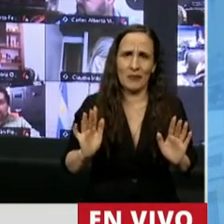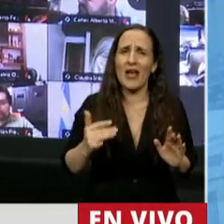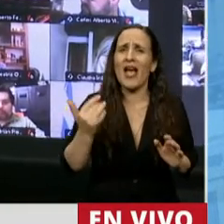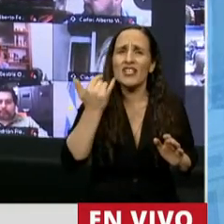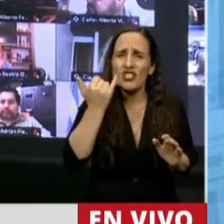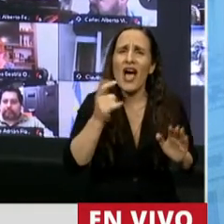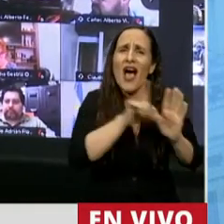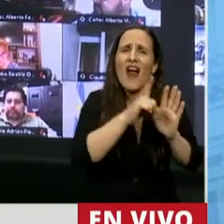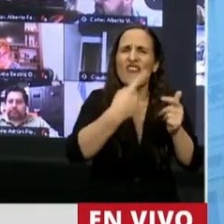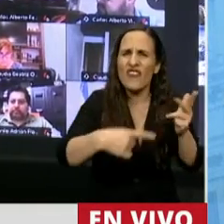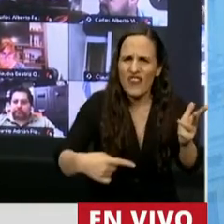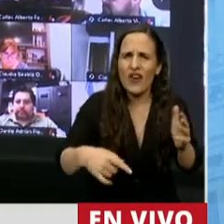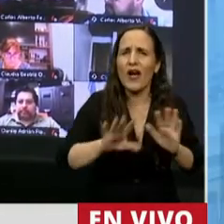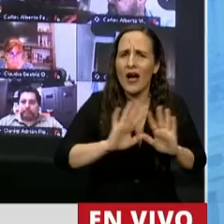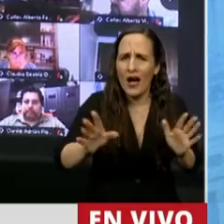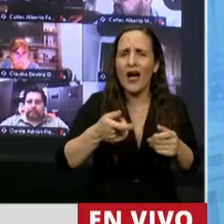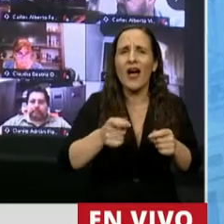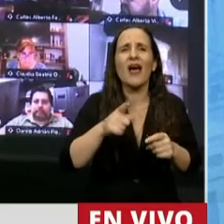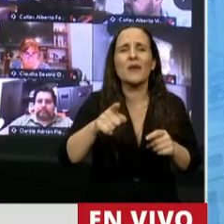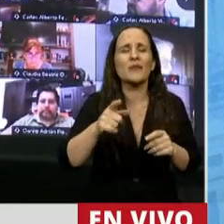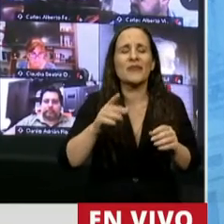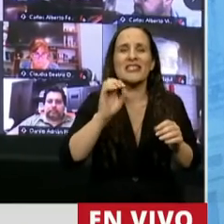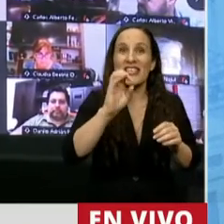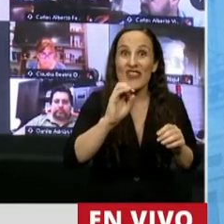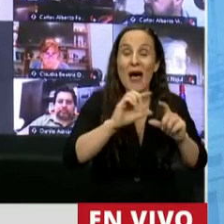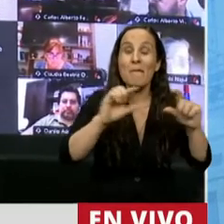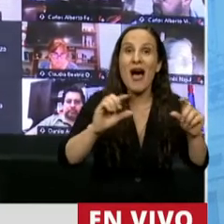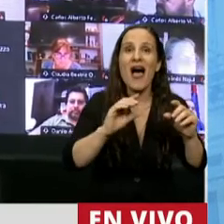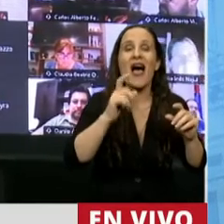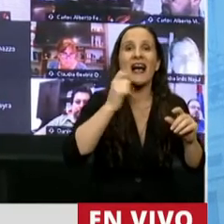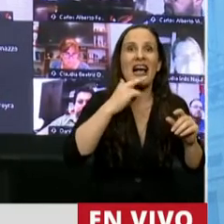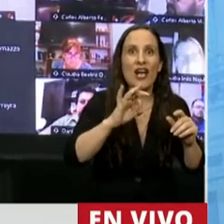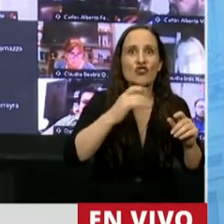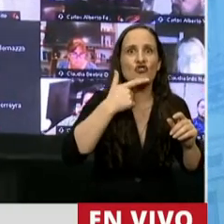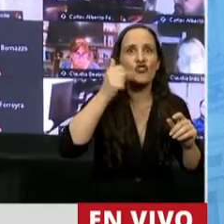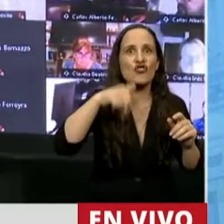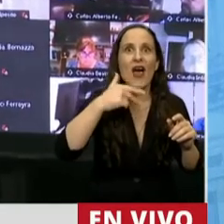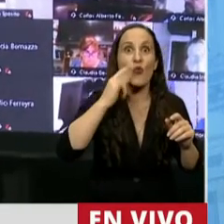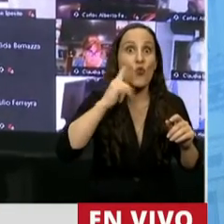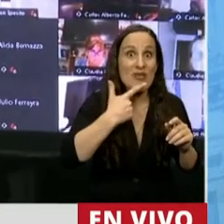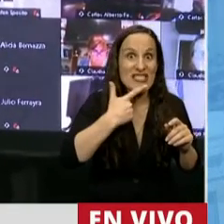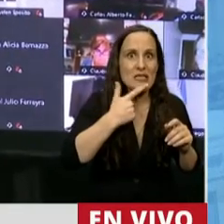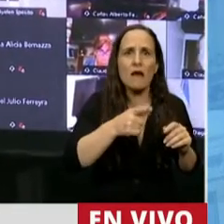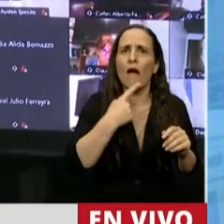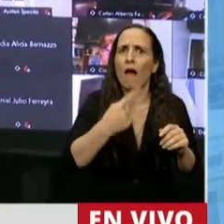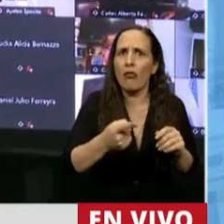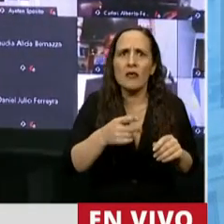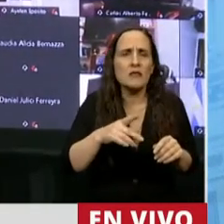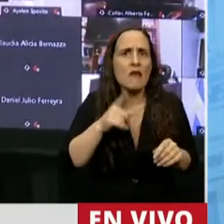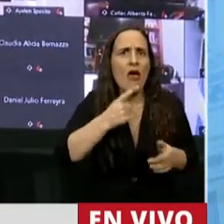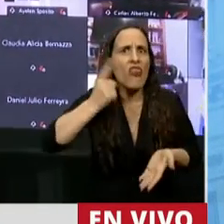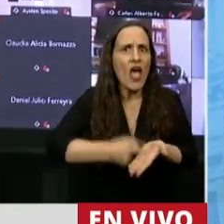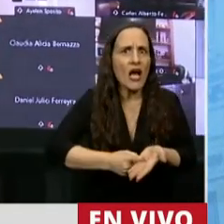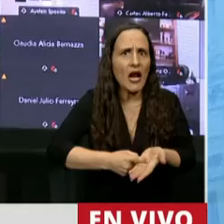jurisprudencia de la Corte iniciada en el caso San Luis que establece que no pueden utilizarse los decretos de necesidad y